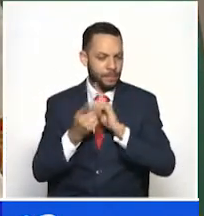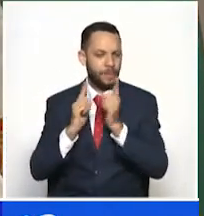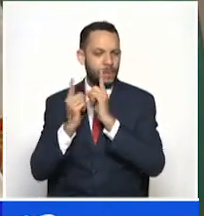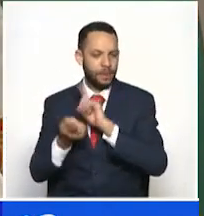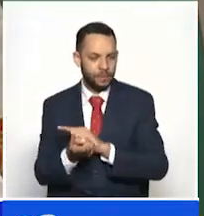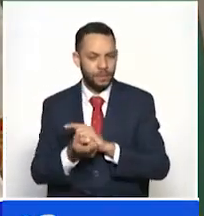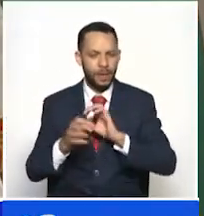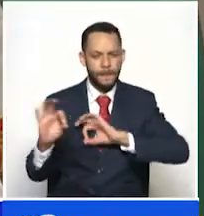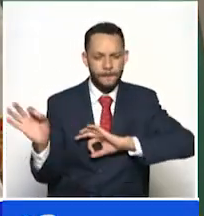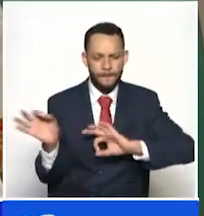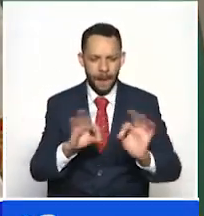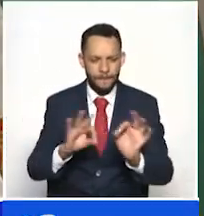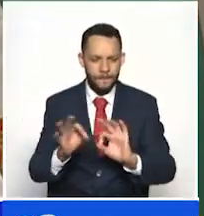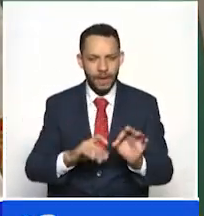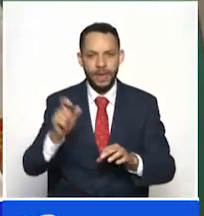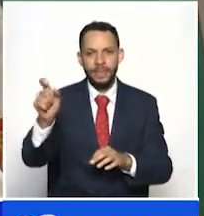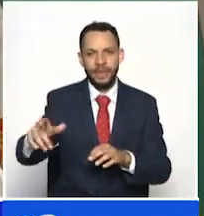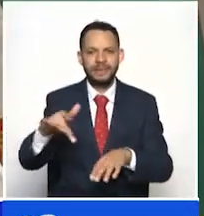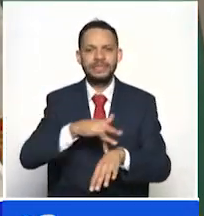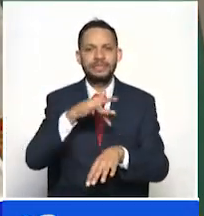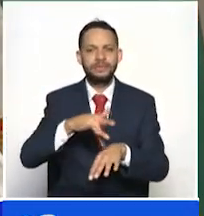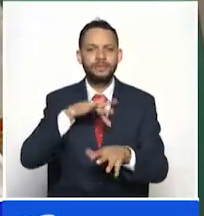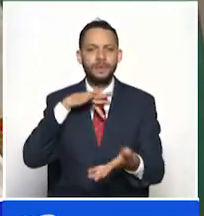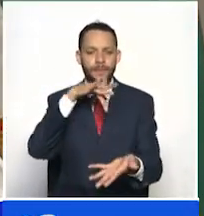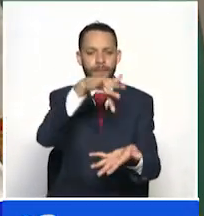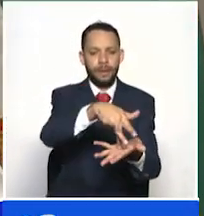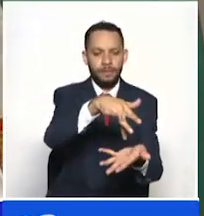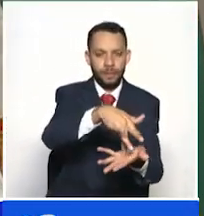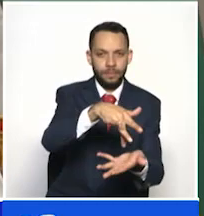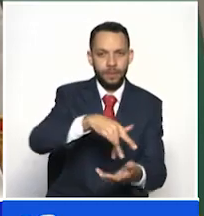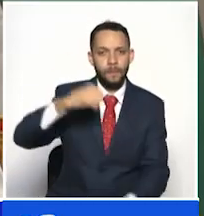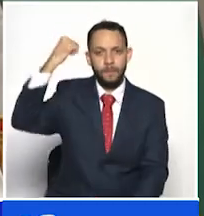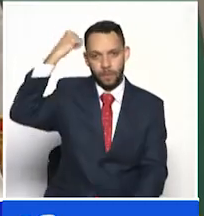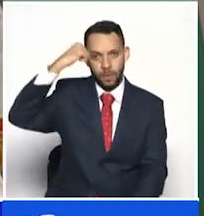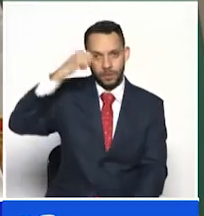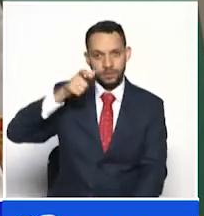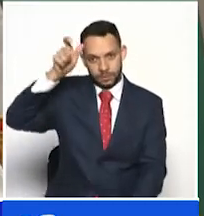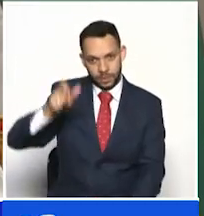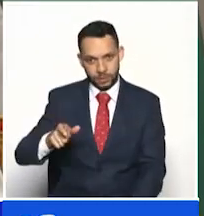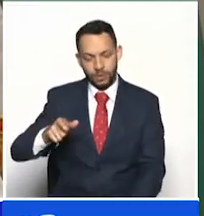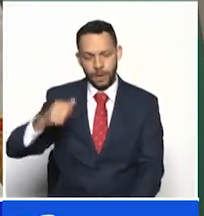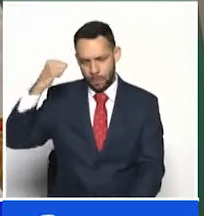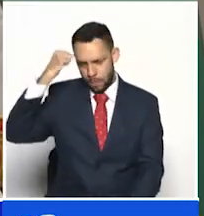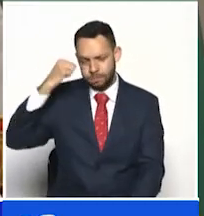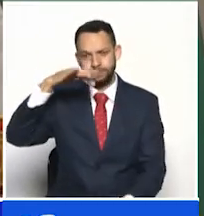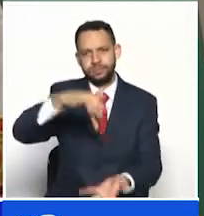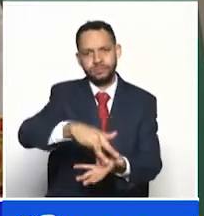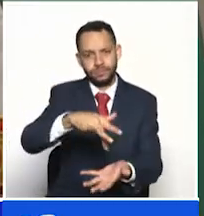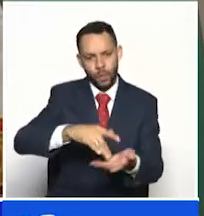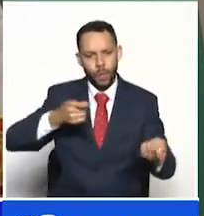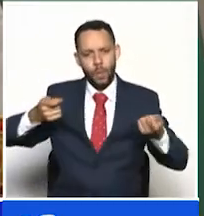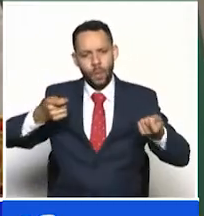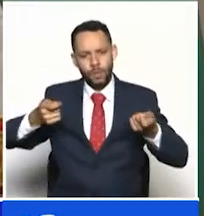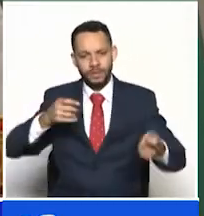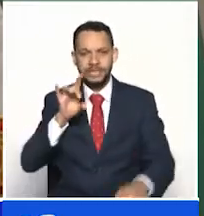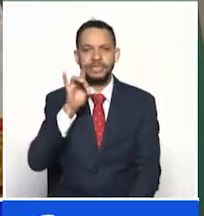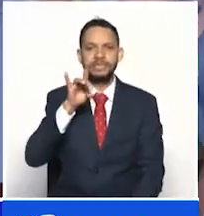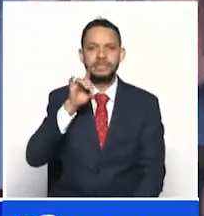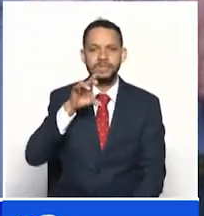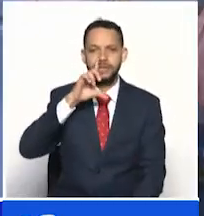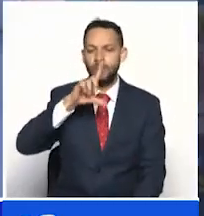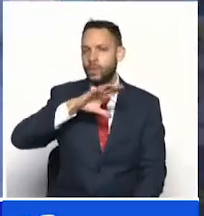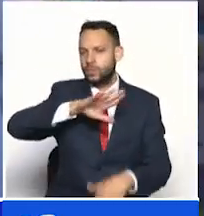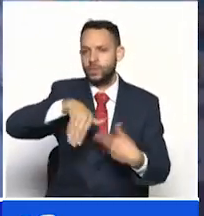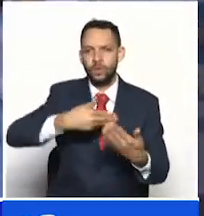importante es incentivar la presencialidad nuestros maestros sí el 100% deberán estar después del 15 de julio en todas las